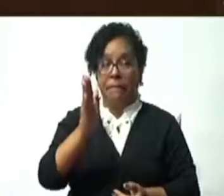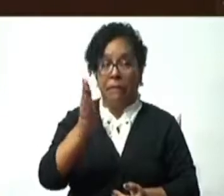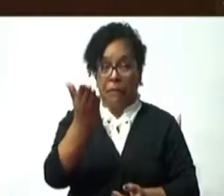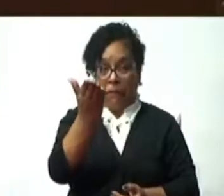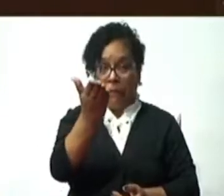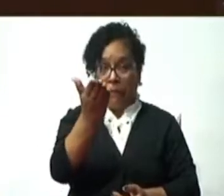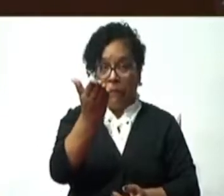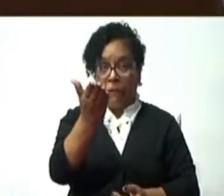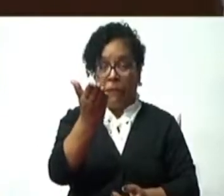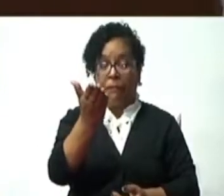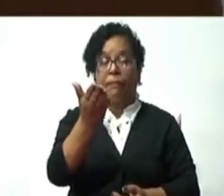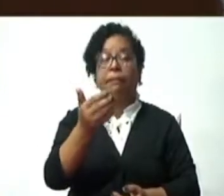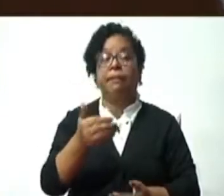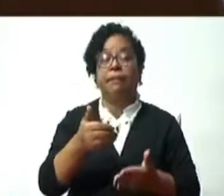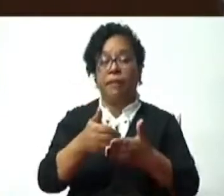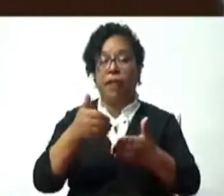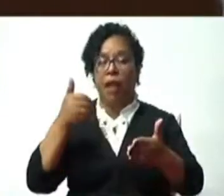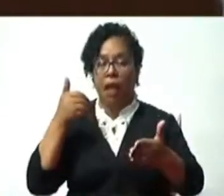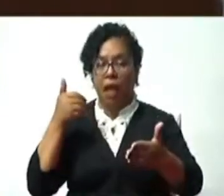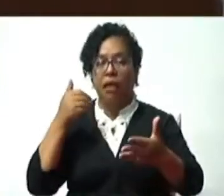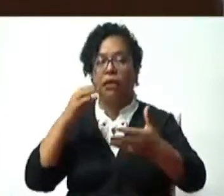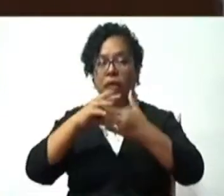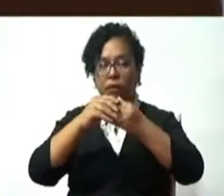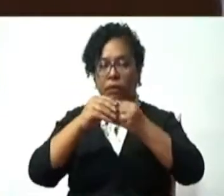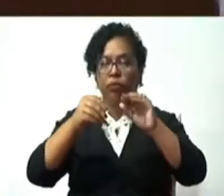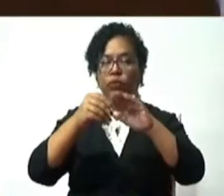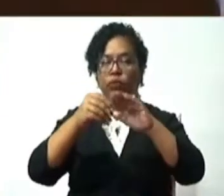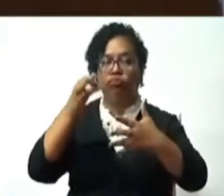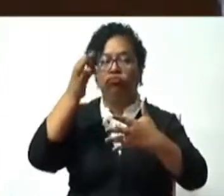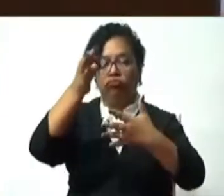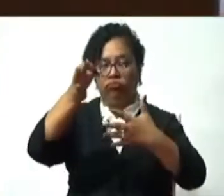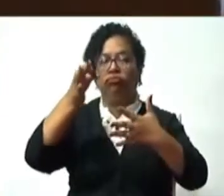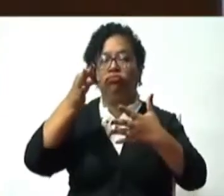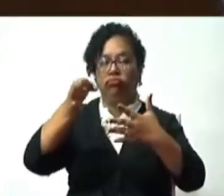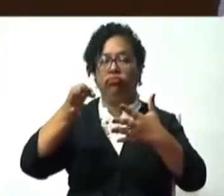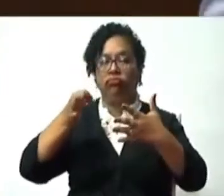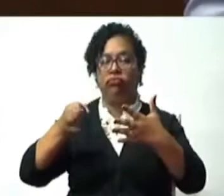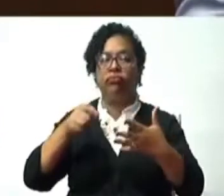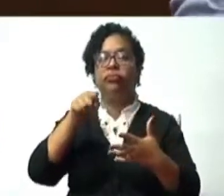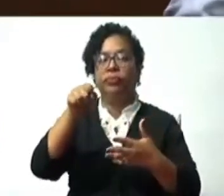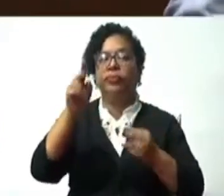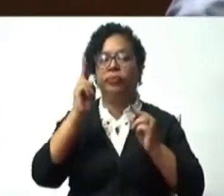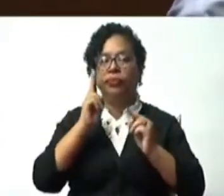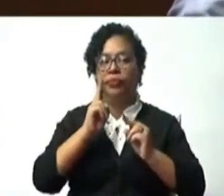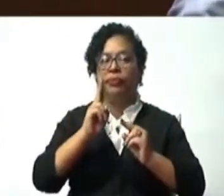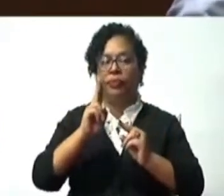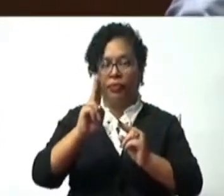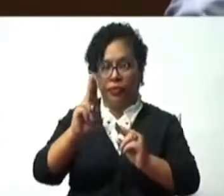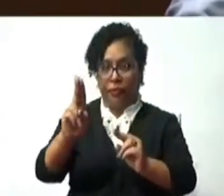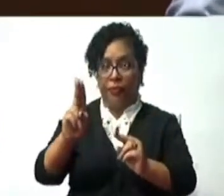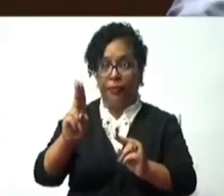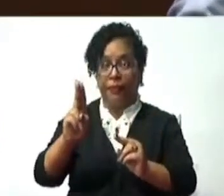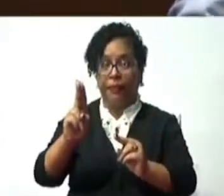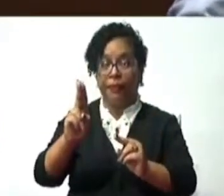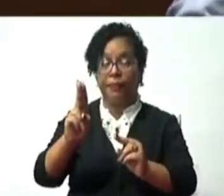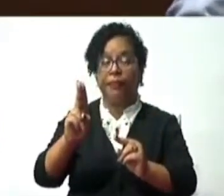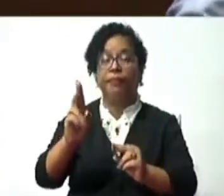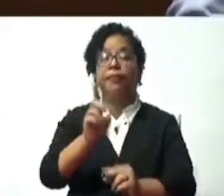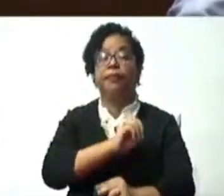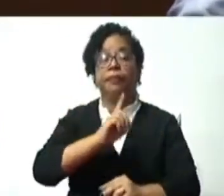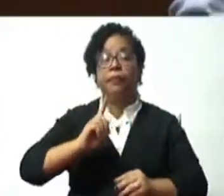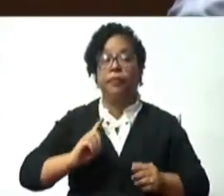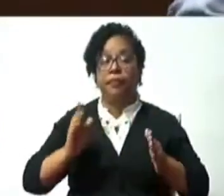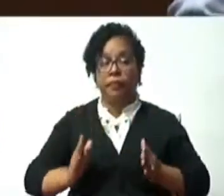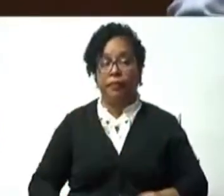previo del día de hoy, el siguiente turno previo, al Honorable Diputado José Horacio Rodríguez de